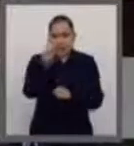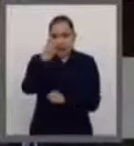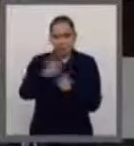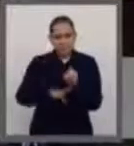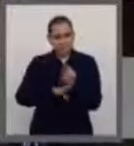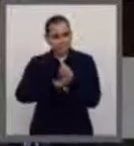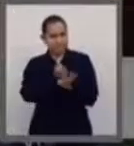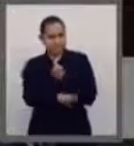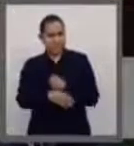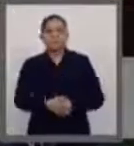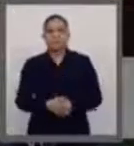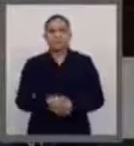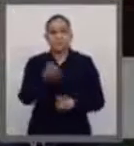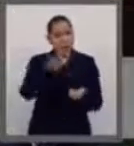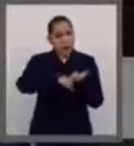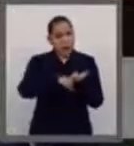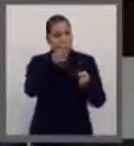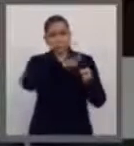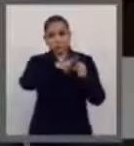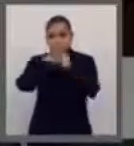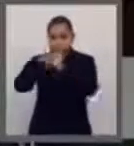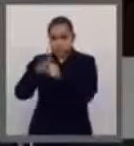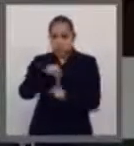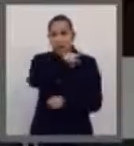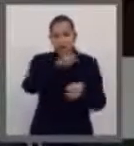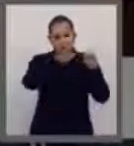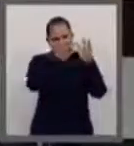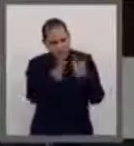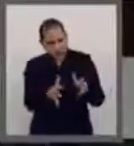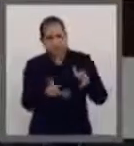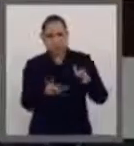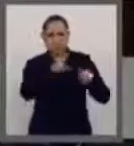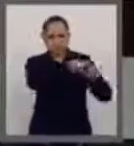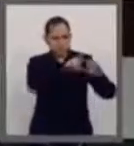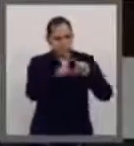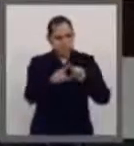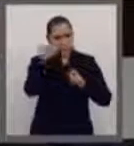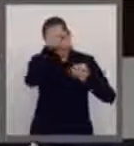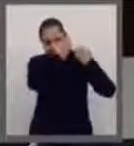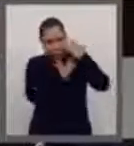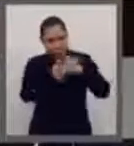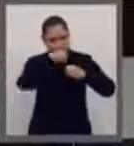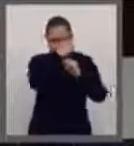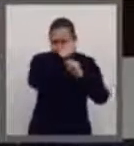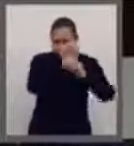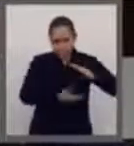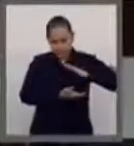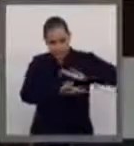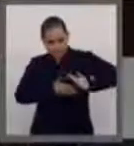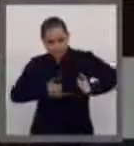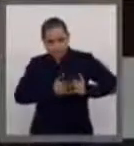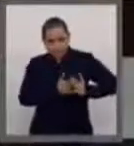que se disponen en las instituciones públicas de salud son a todas luces